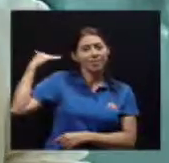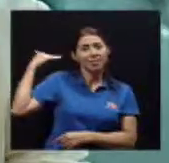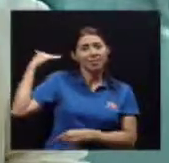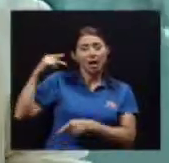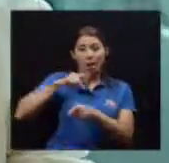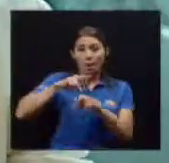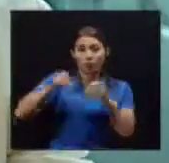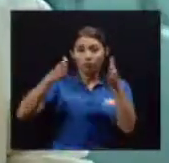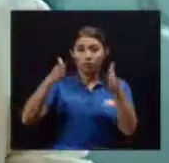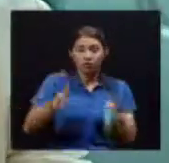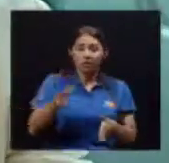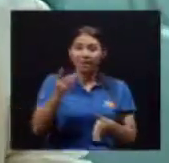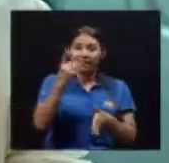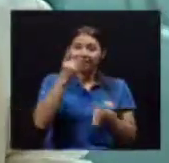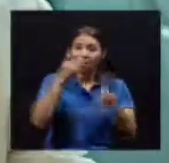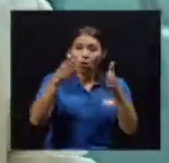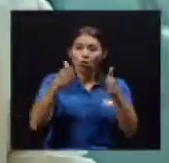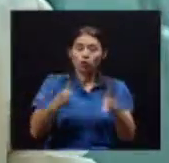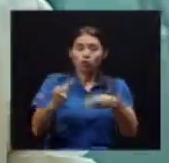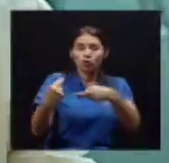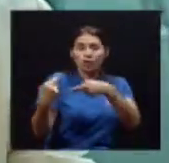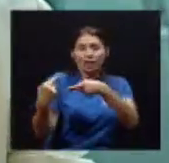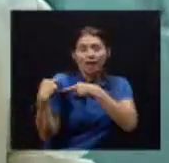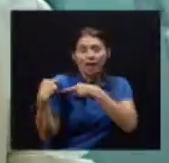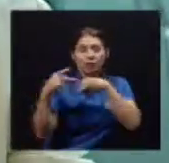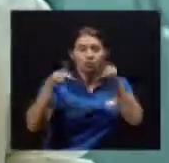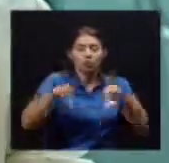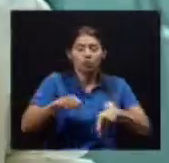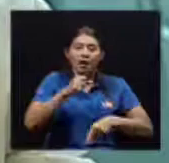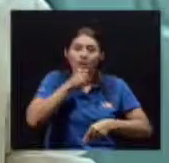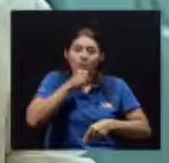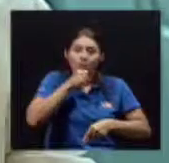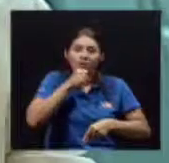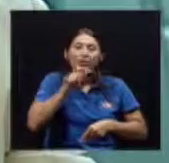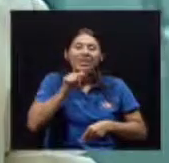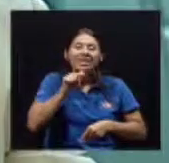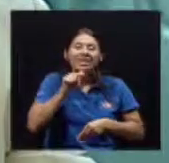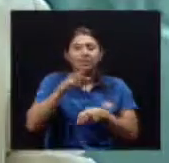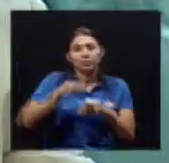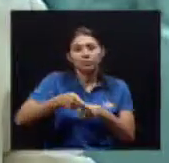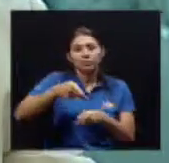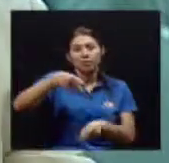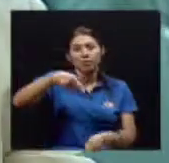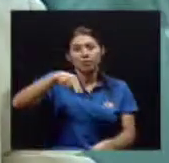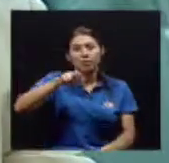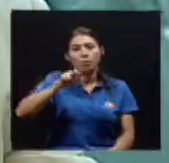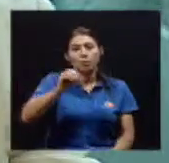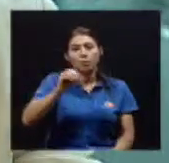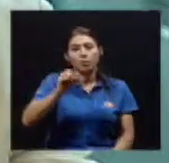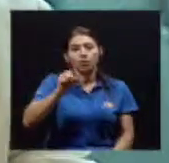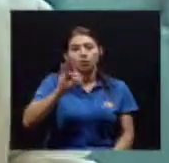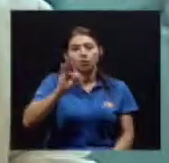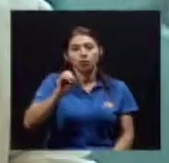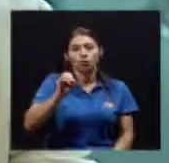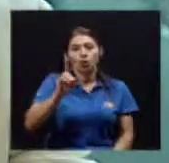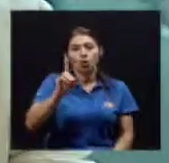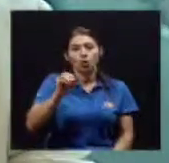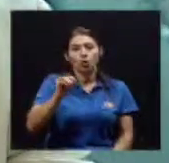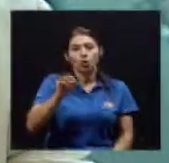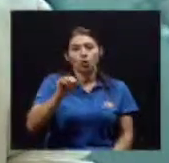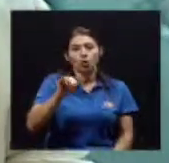Significa Es la ciencia que Restaura Todo aquello Que se ha perdido Sin tejidos vivos